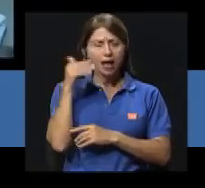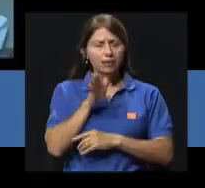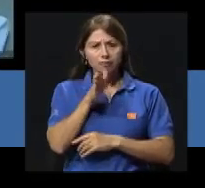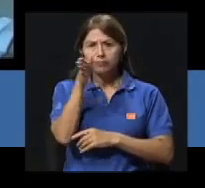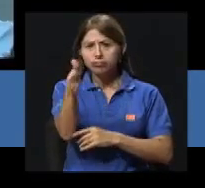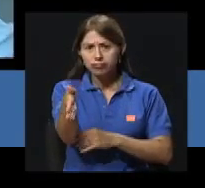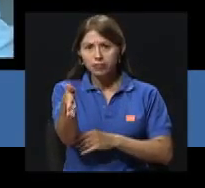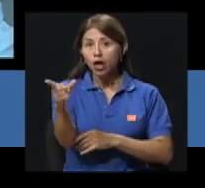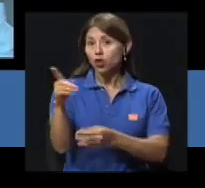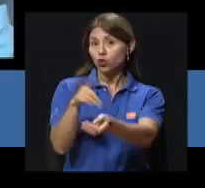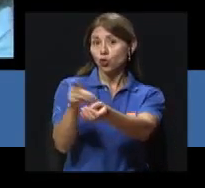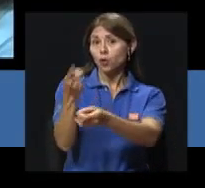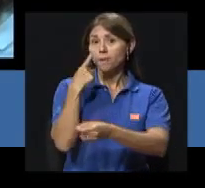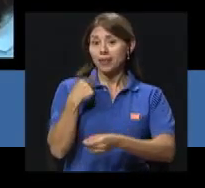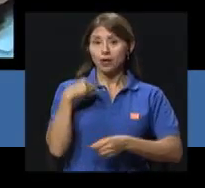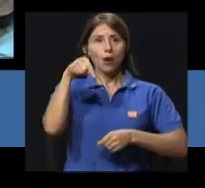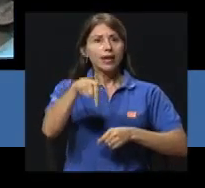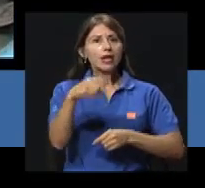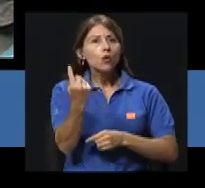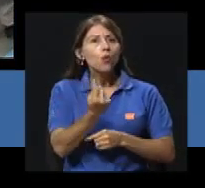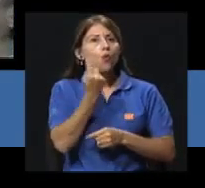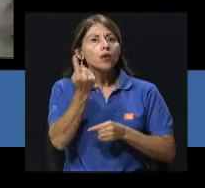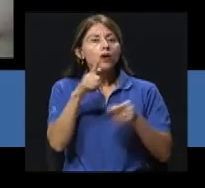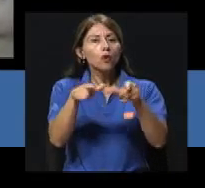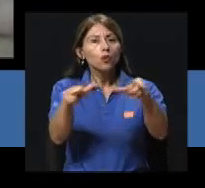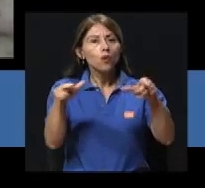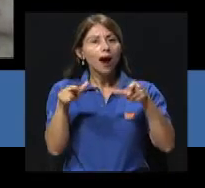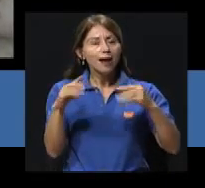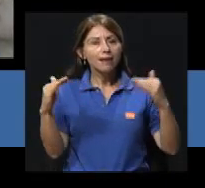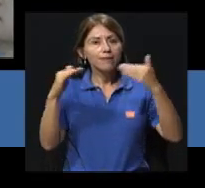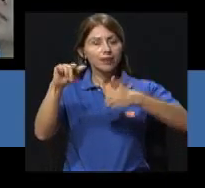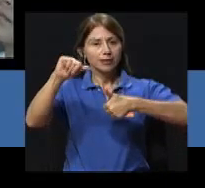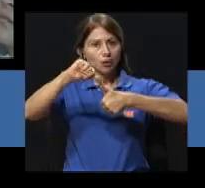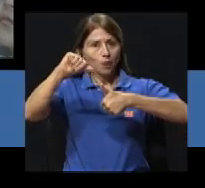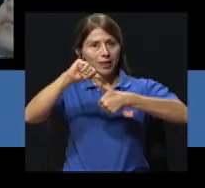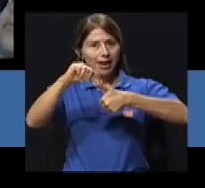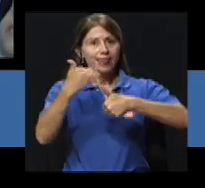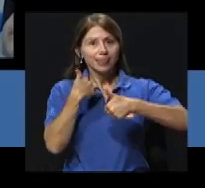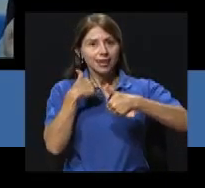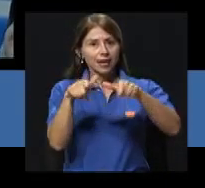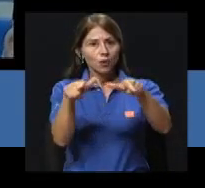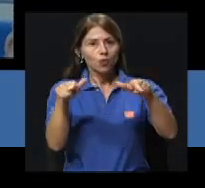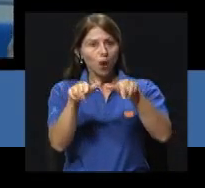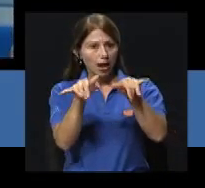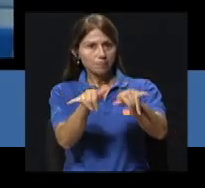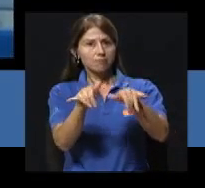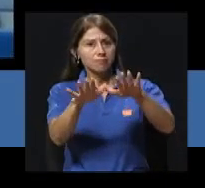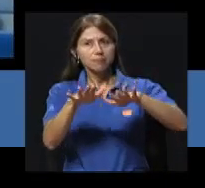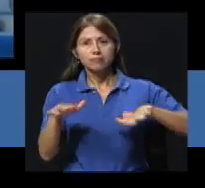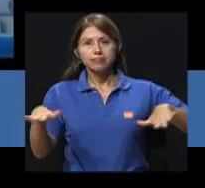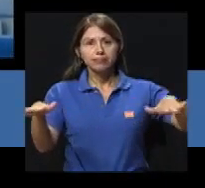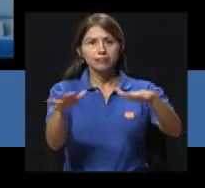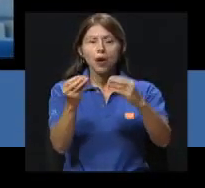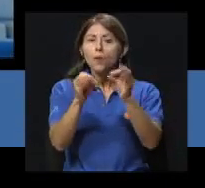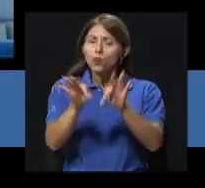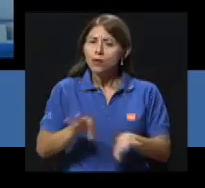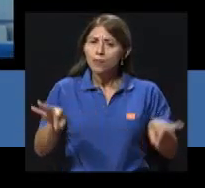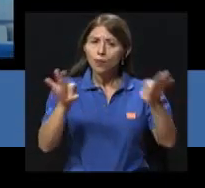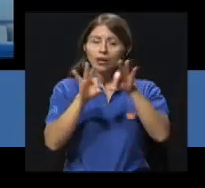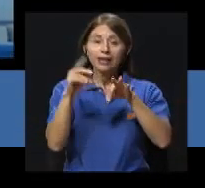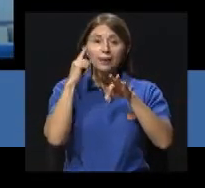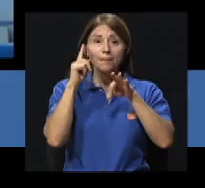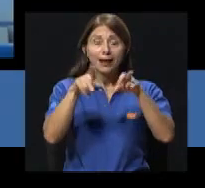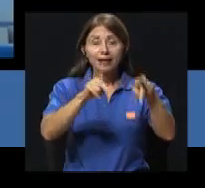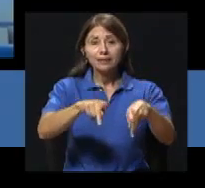comentando El doctor Que es la única En Centroamérica Que cuenta con una sala Como esta Y muy importante Porque para las Para la